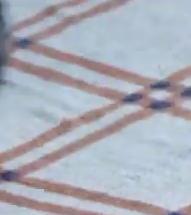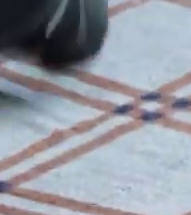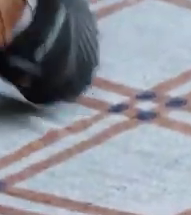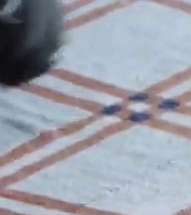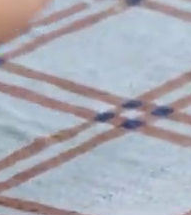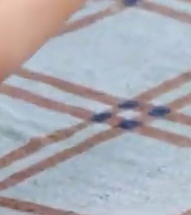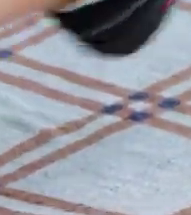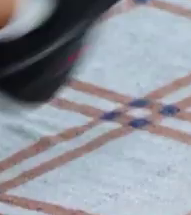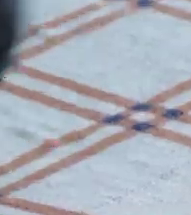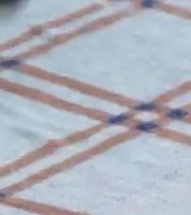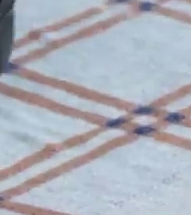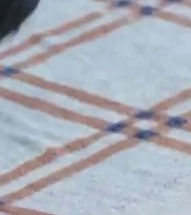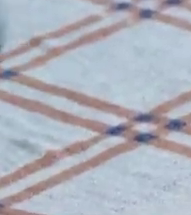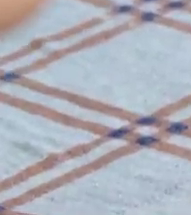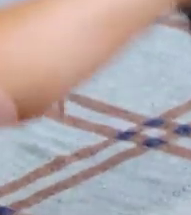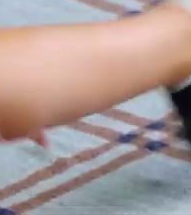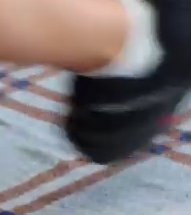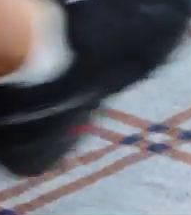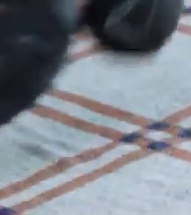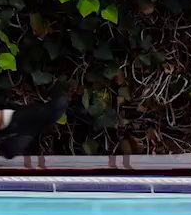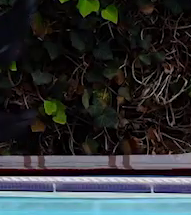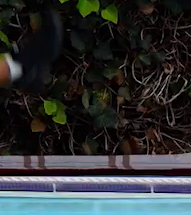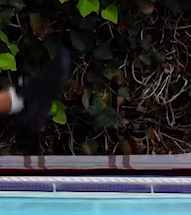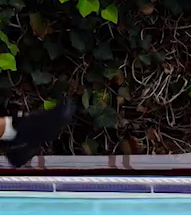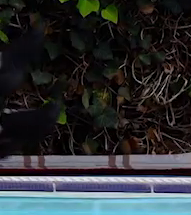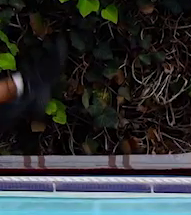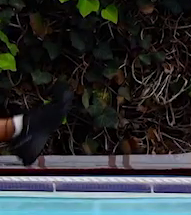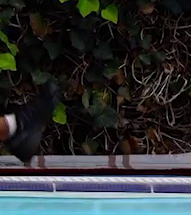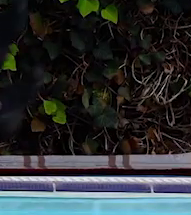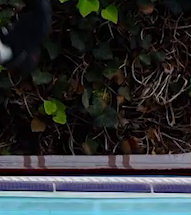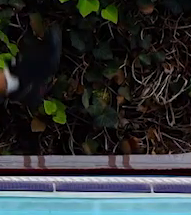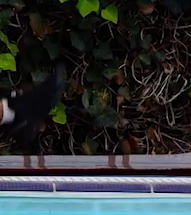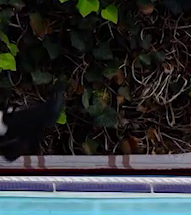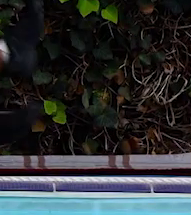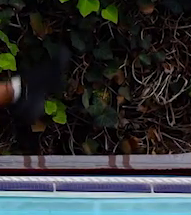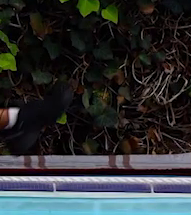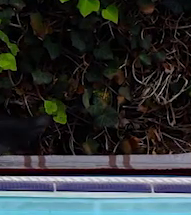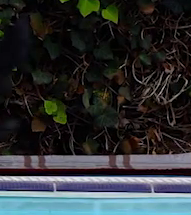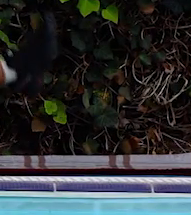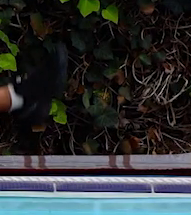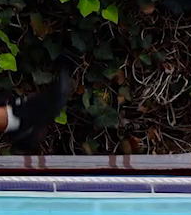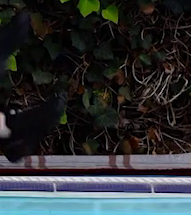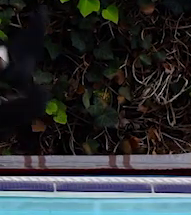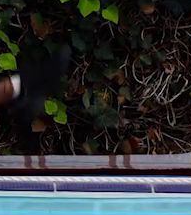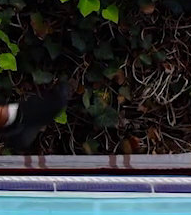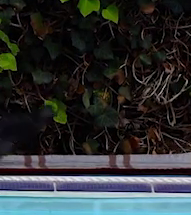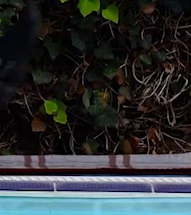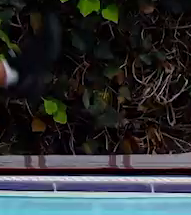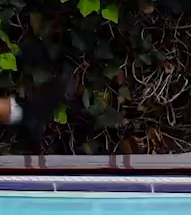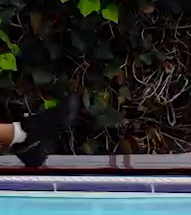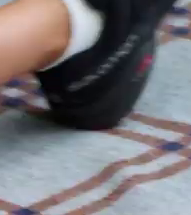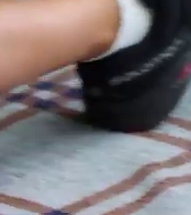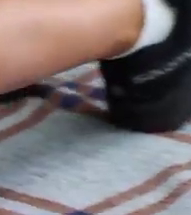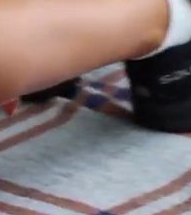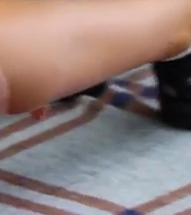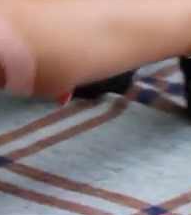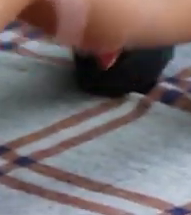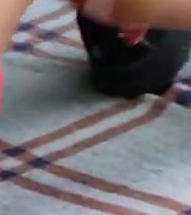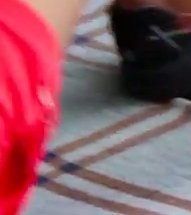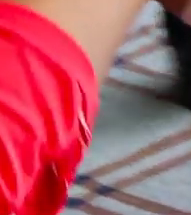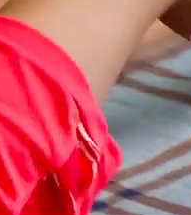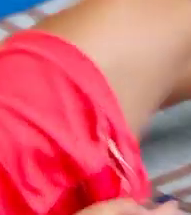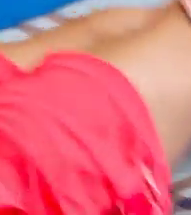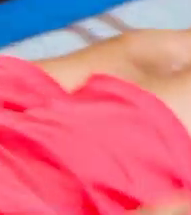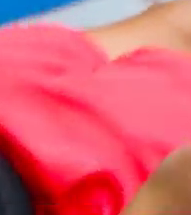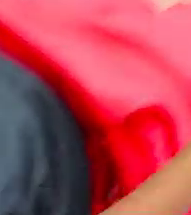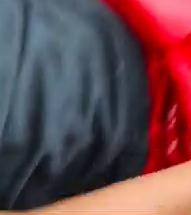exhalo, inhalo, exhalo, inhalo, exhalo y tiempo. Me recuesto y me